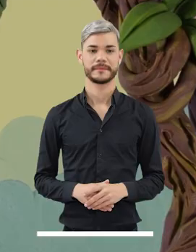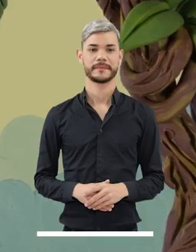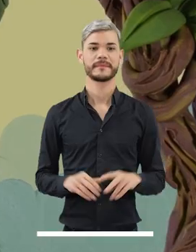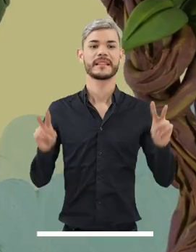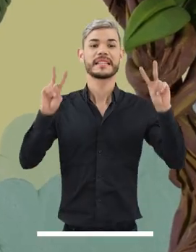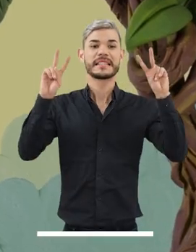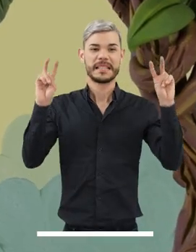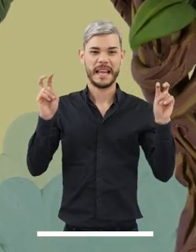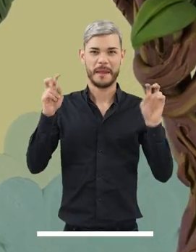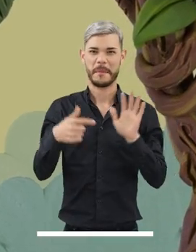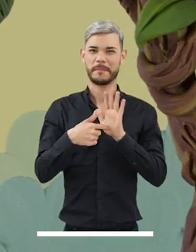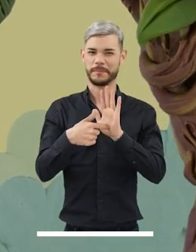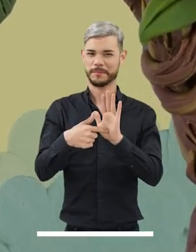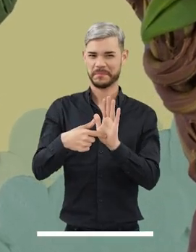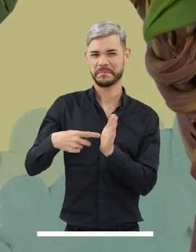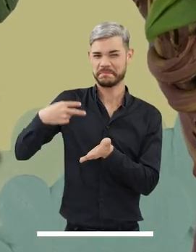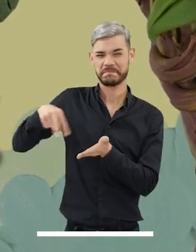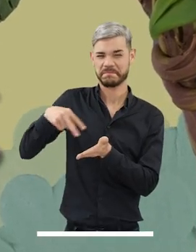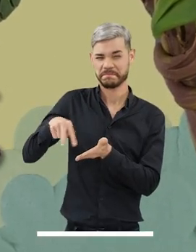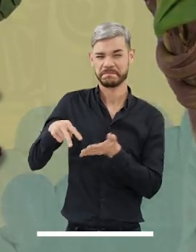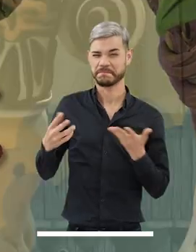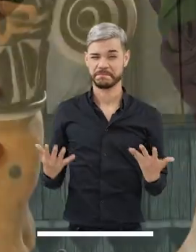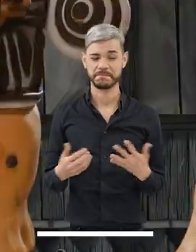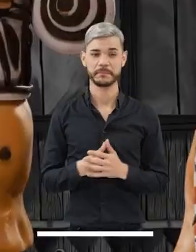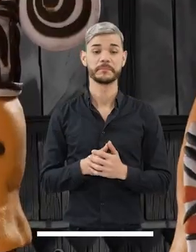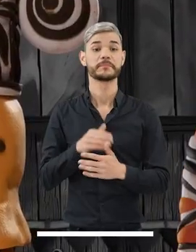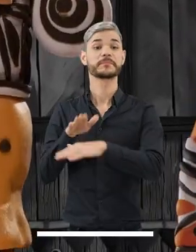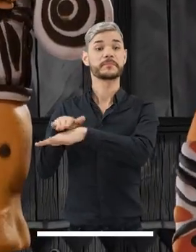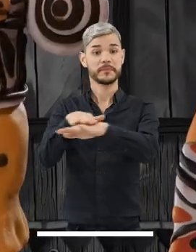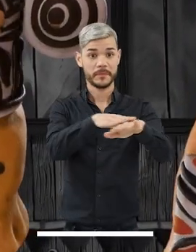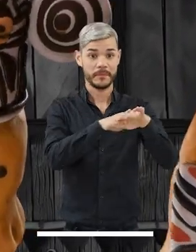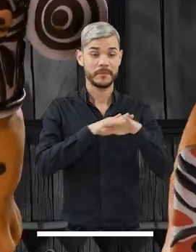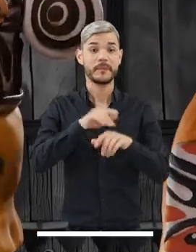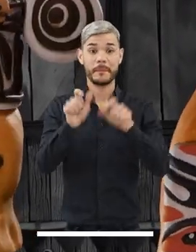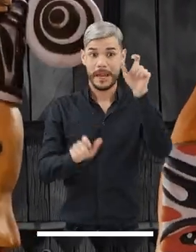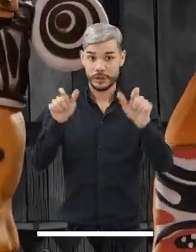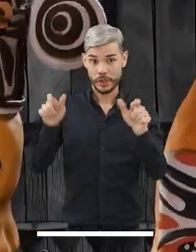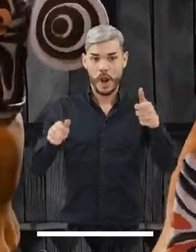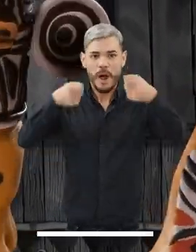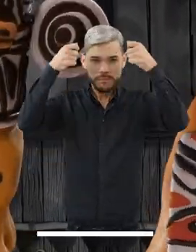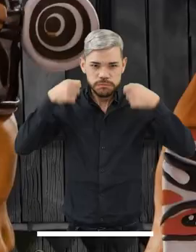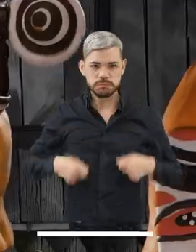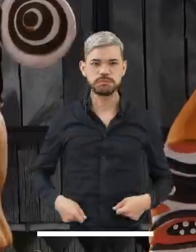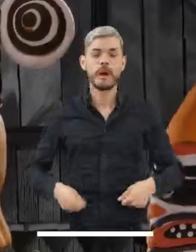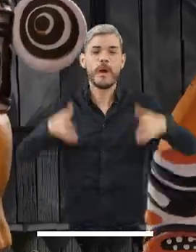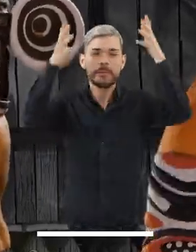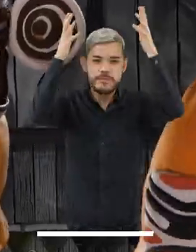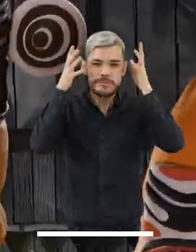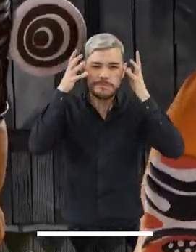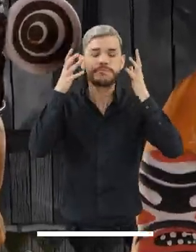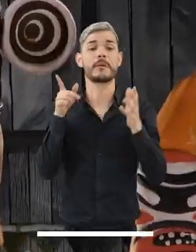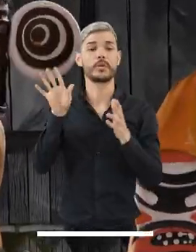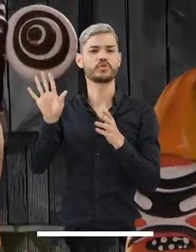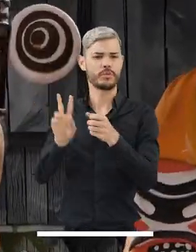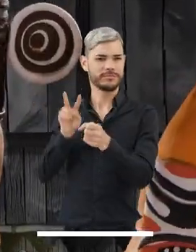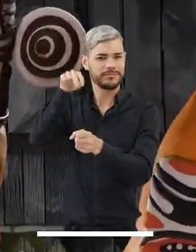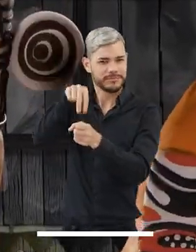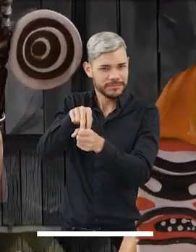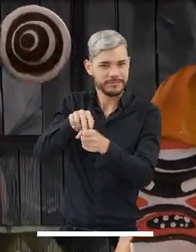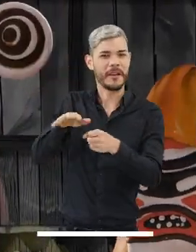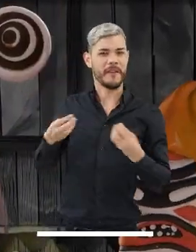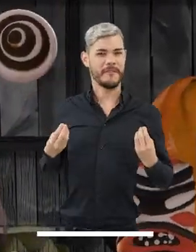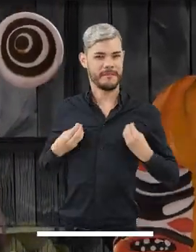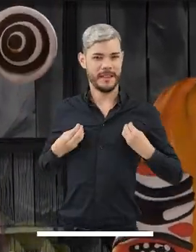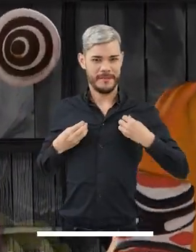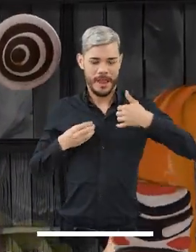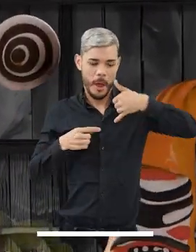El baile del muñeco Al vestir sus atuendos y máscaras, los indígenas amazónicos se transforman